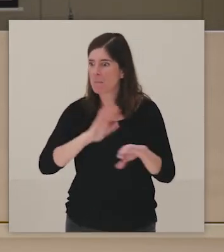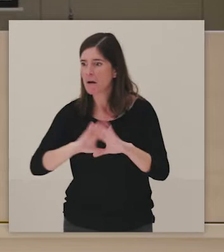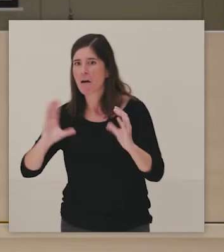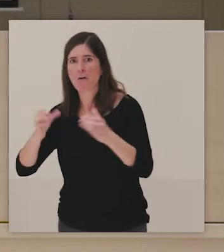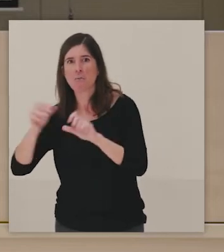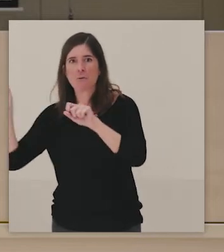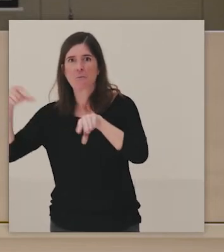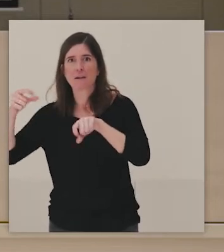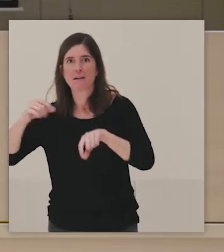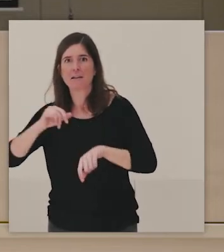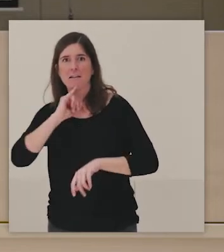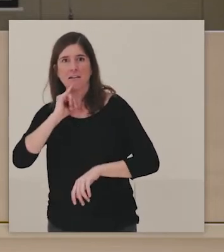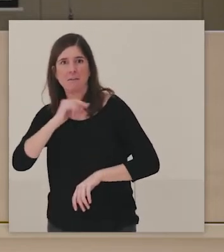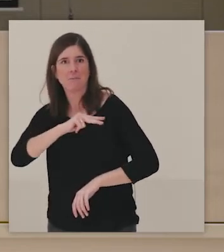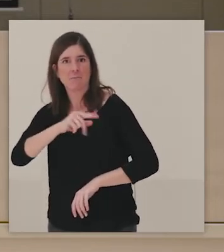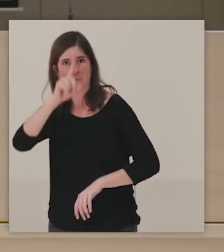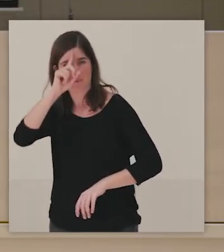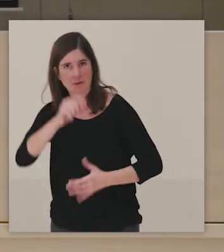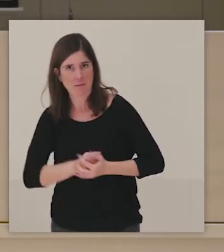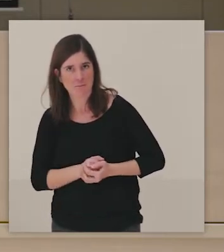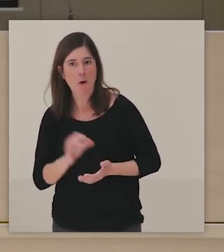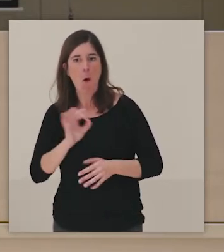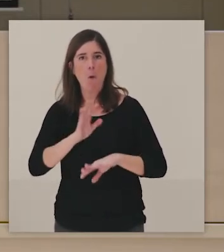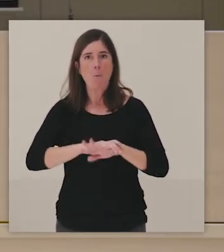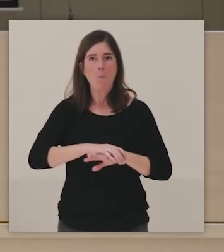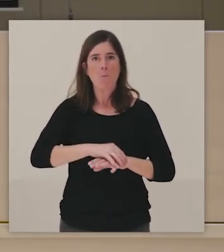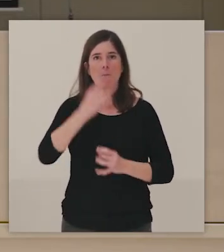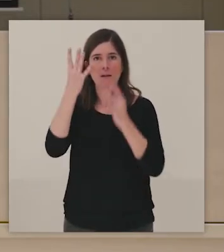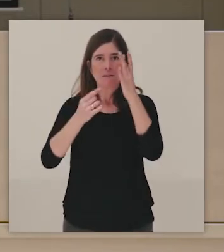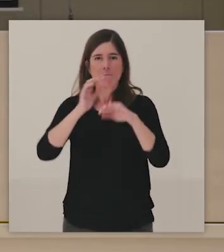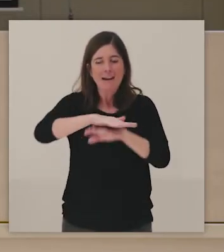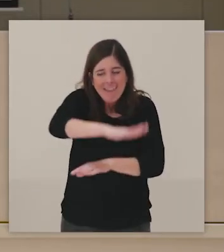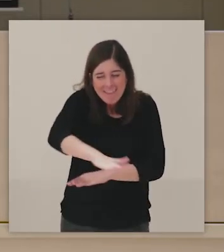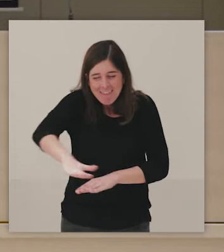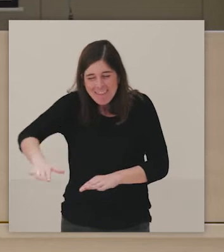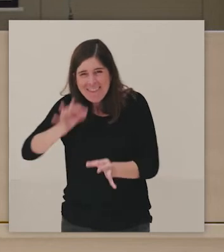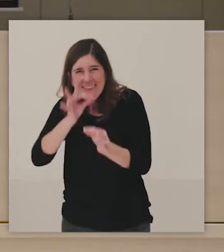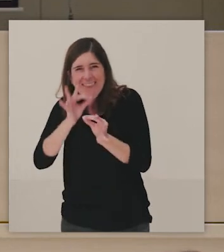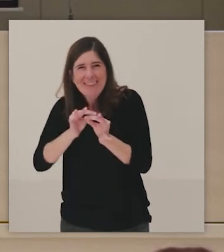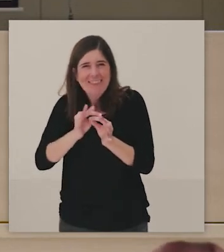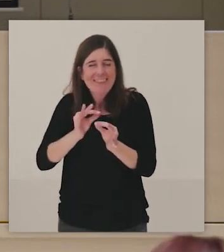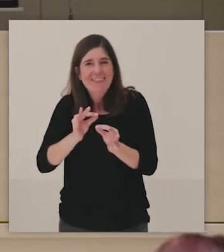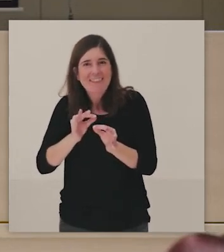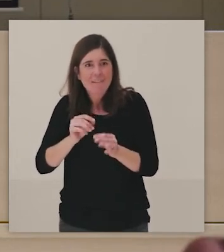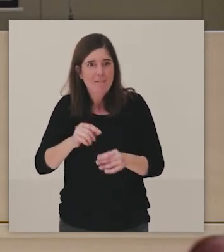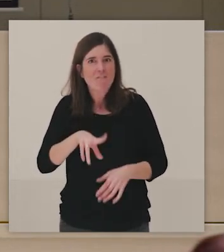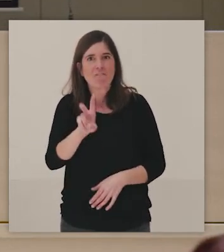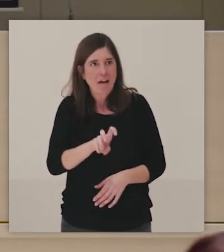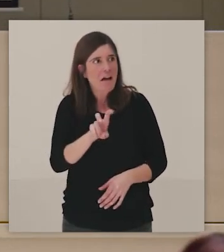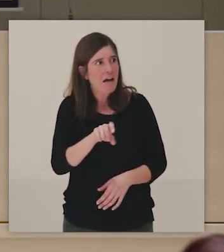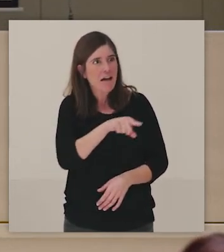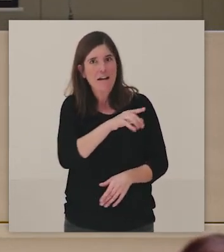si estamos haciendo una actividad con infantil también, ¿no? Entonces, creo que es una manera